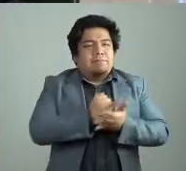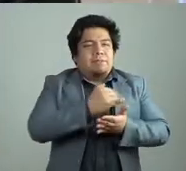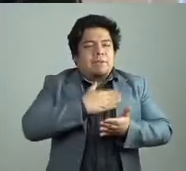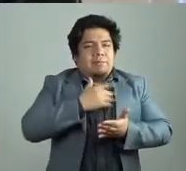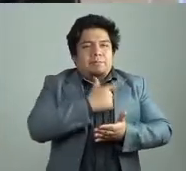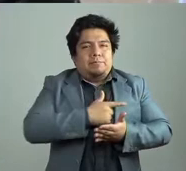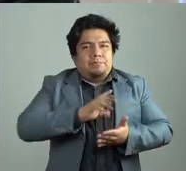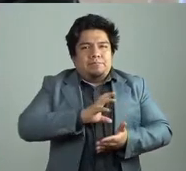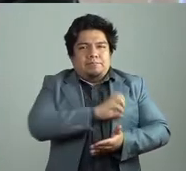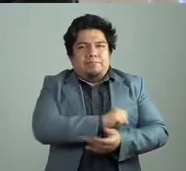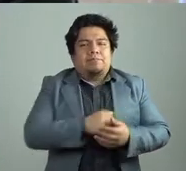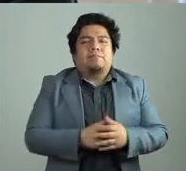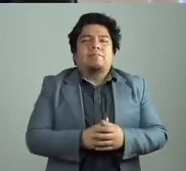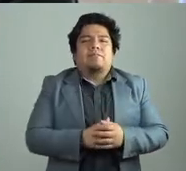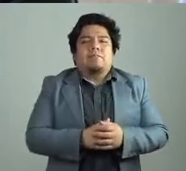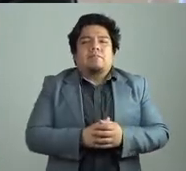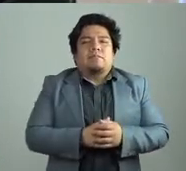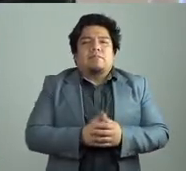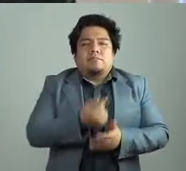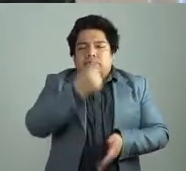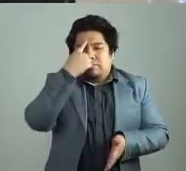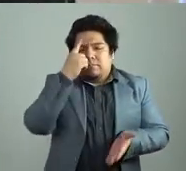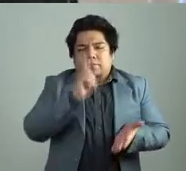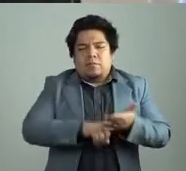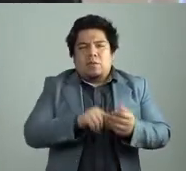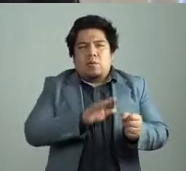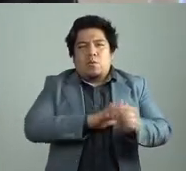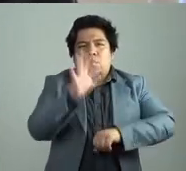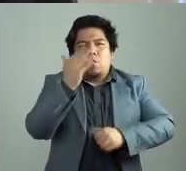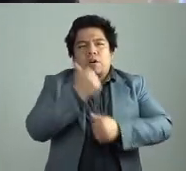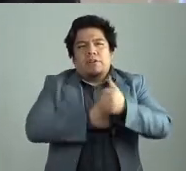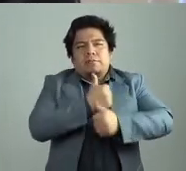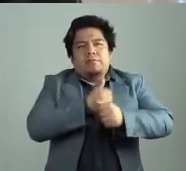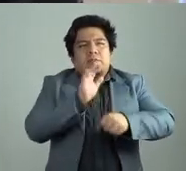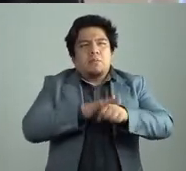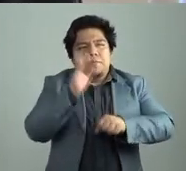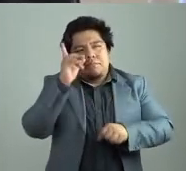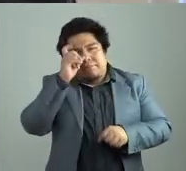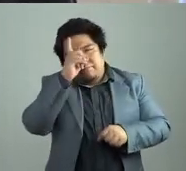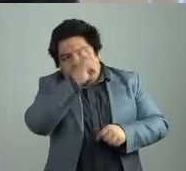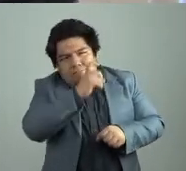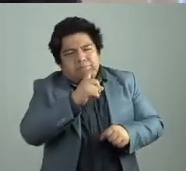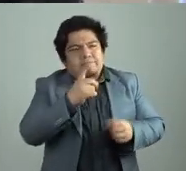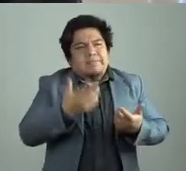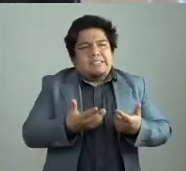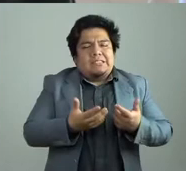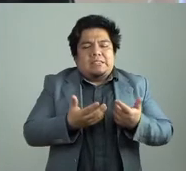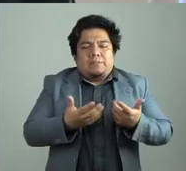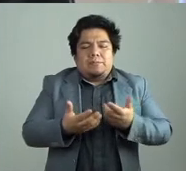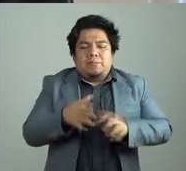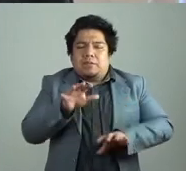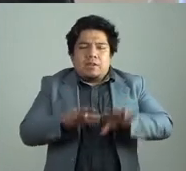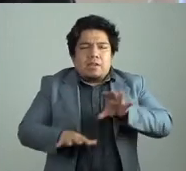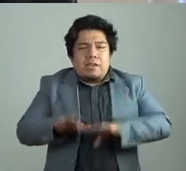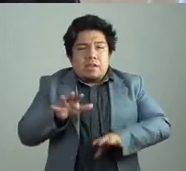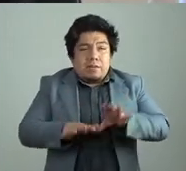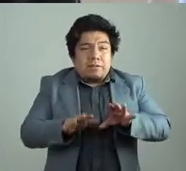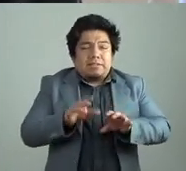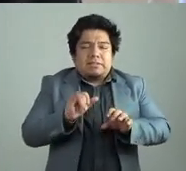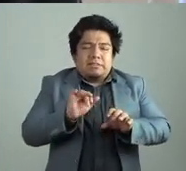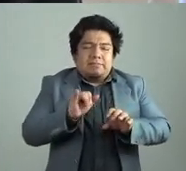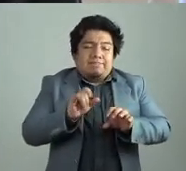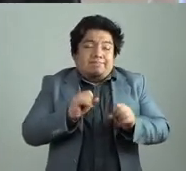Creo que los métodos de escritura son con lo más difícil con lo que uno tiene que, a lo cual alguien tiene que enfrentarse,